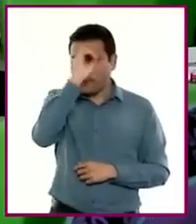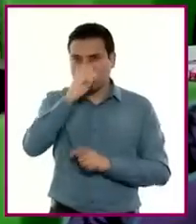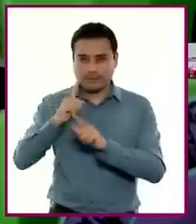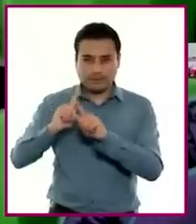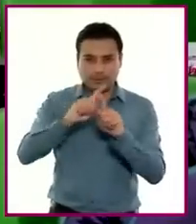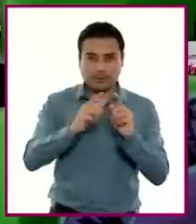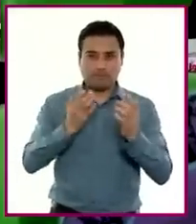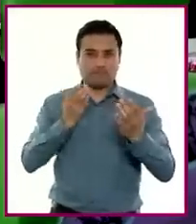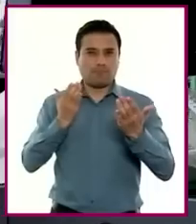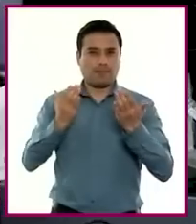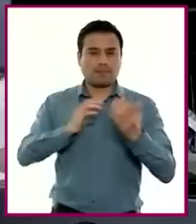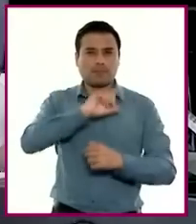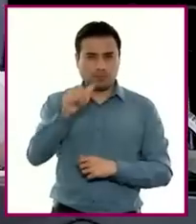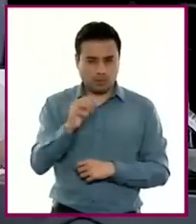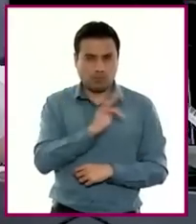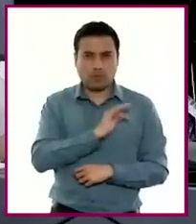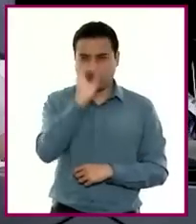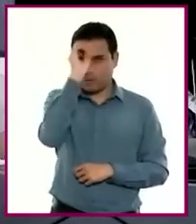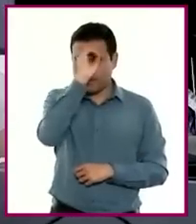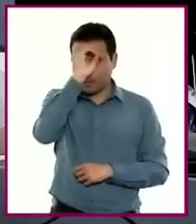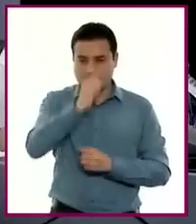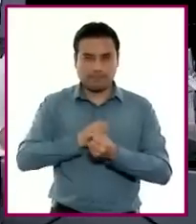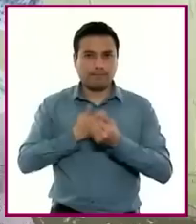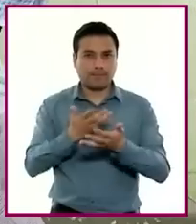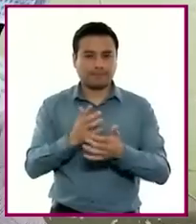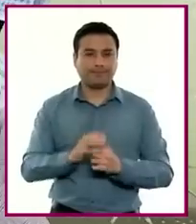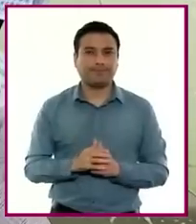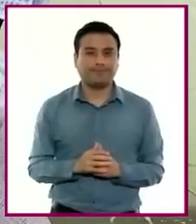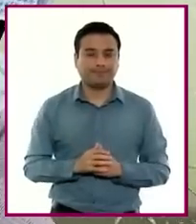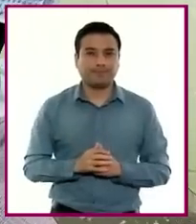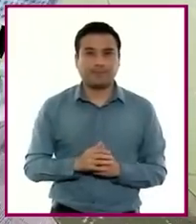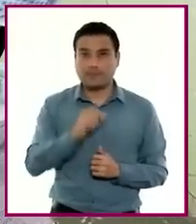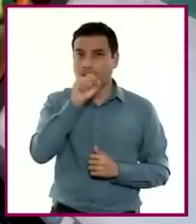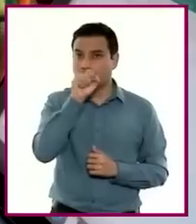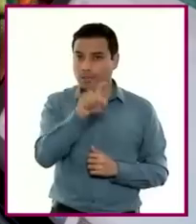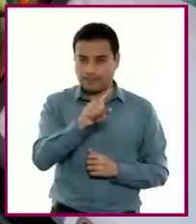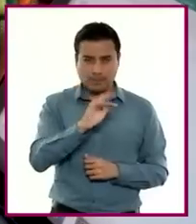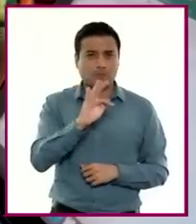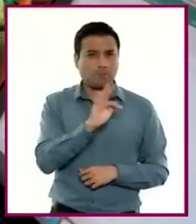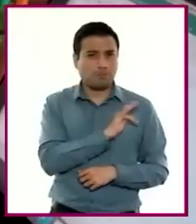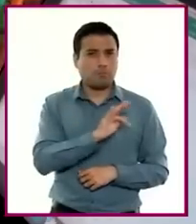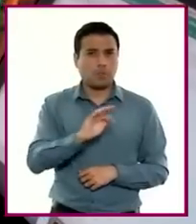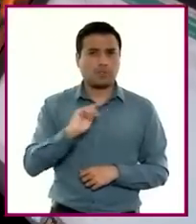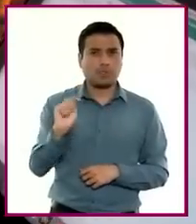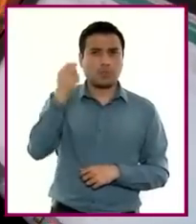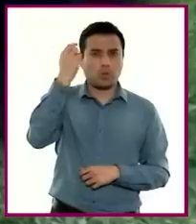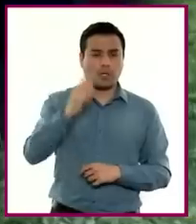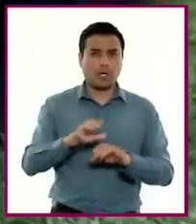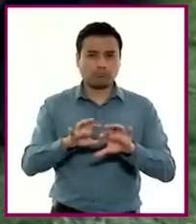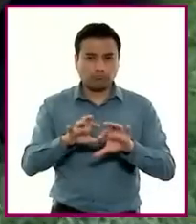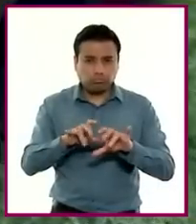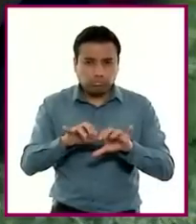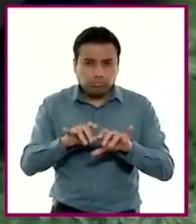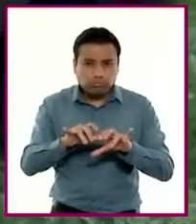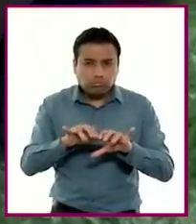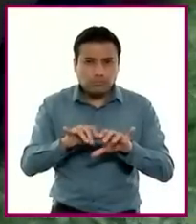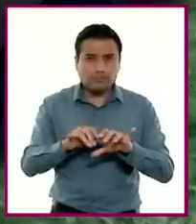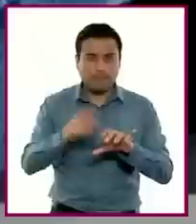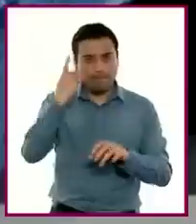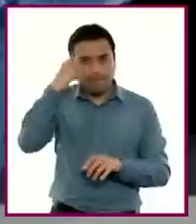cotidianidad. Usen reflexiva y críticamente las tecnologías digitales con fines comunicativos,